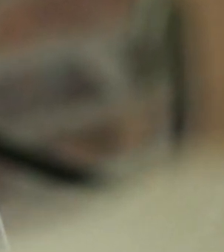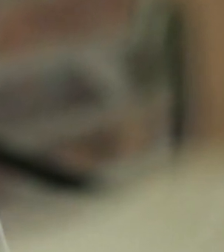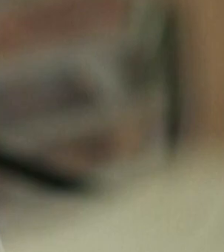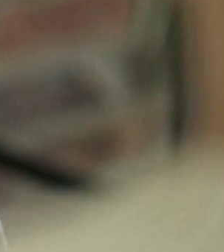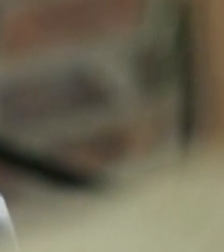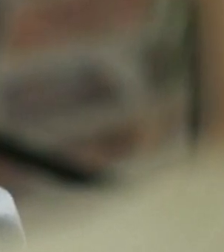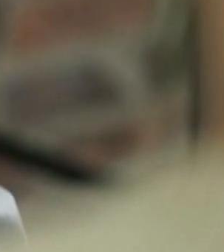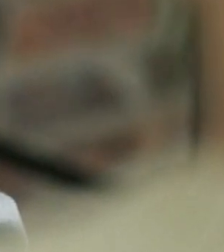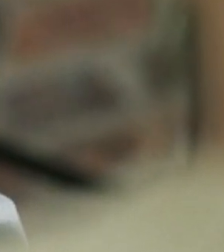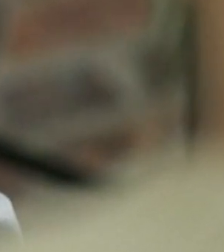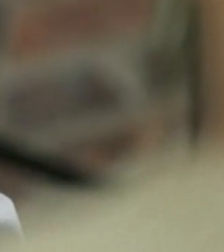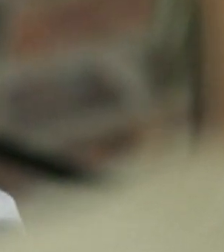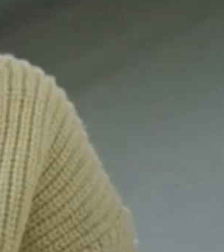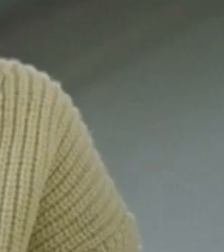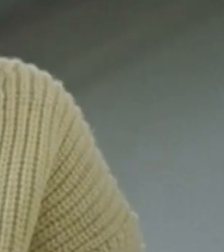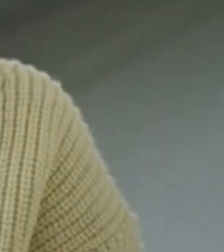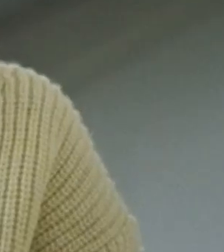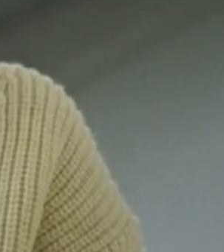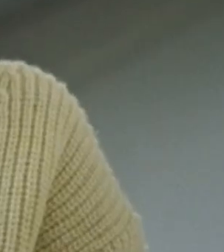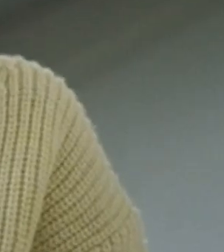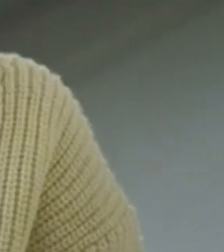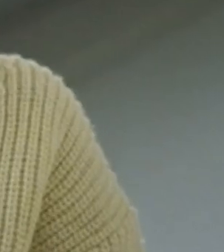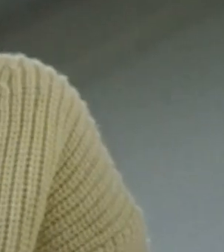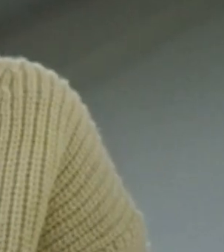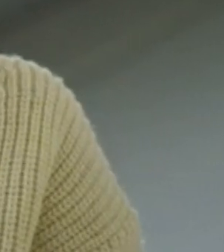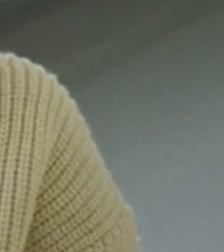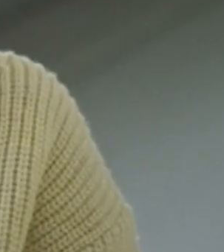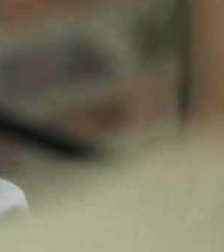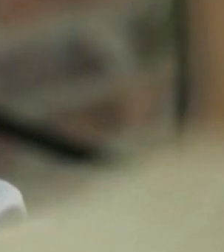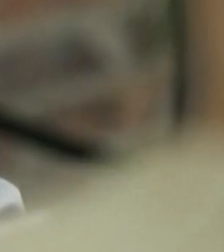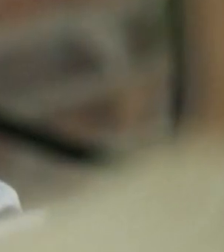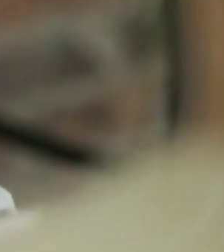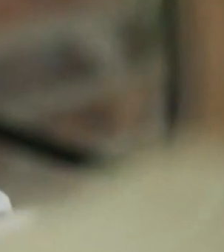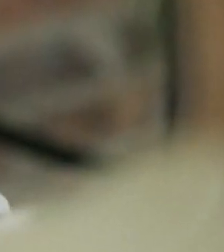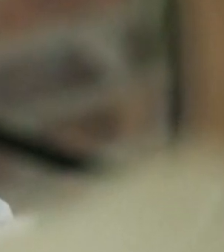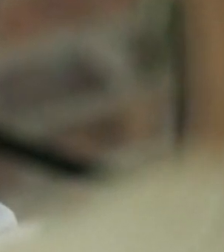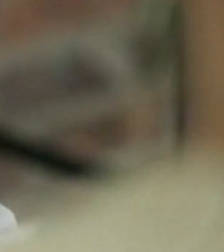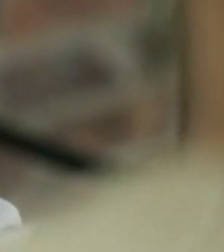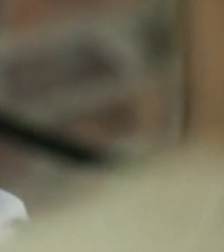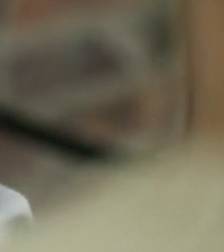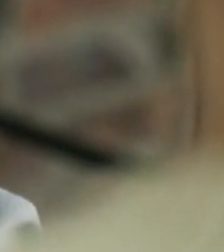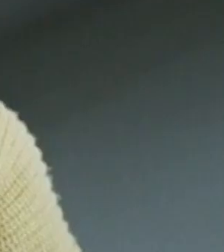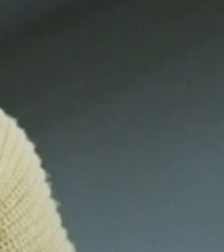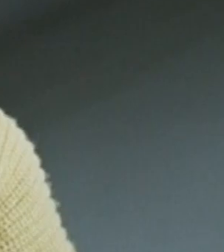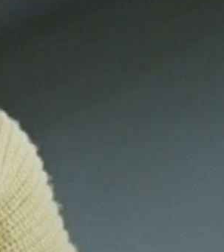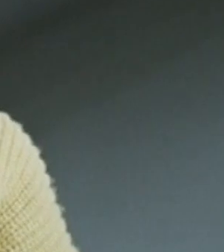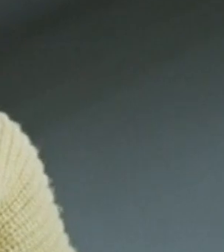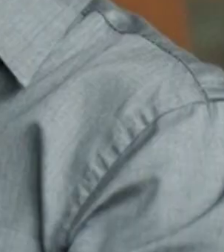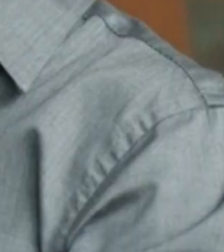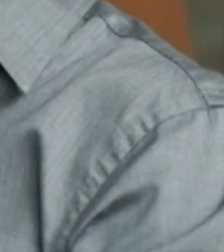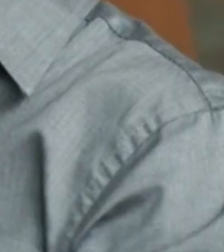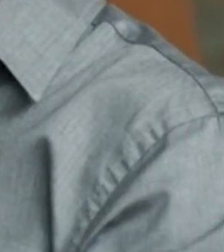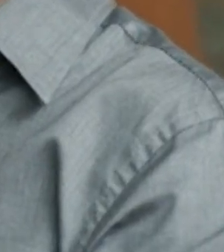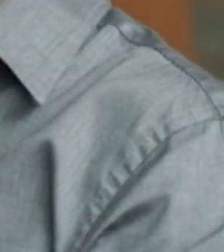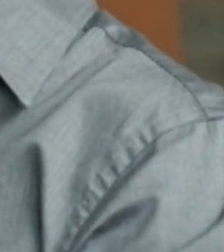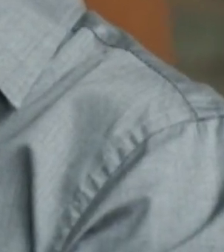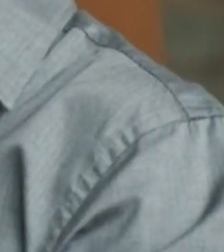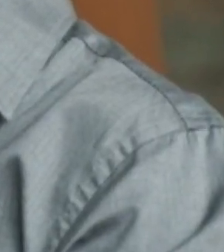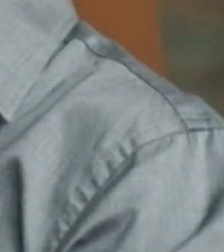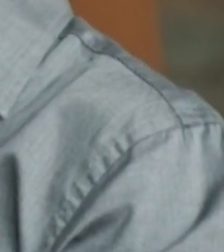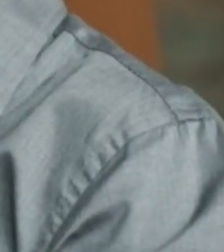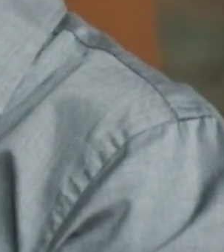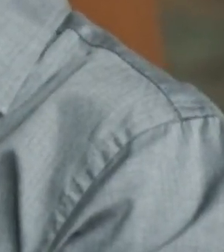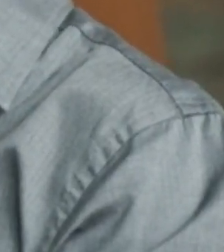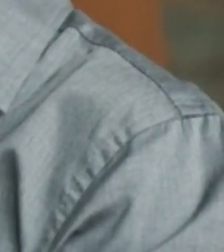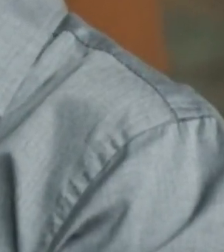señorita Laura Castro Pineda la impedida del cálculo ¿qué hace por acá? pasa un día definitivamente los